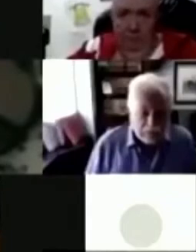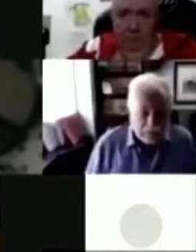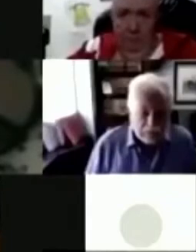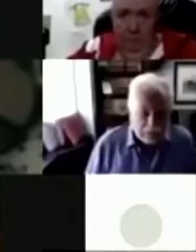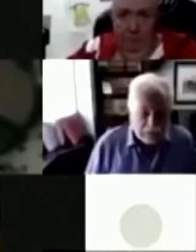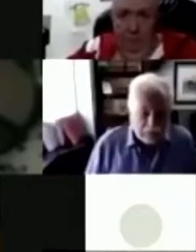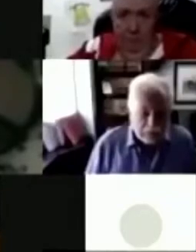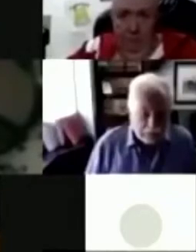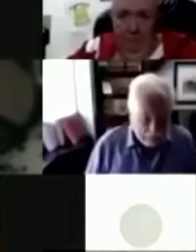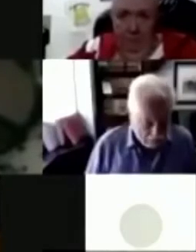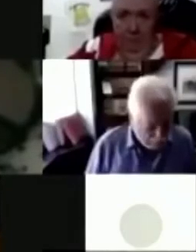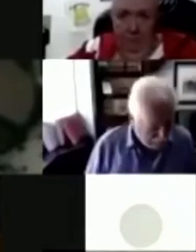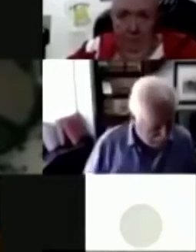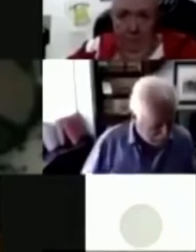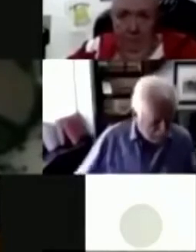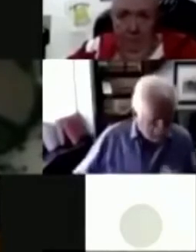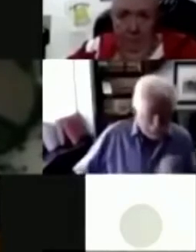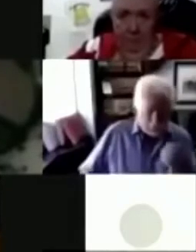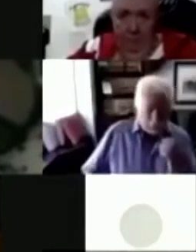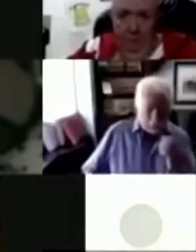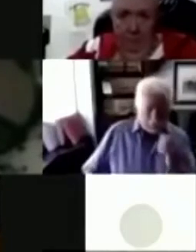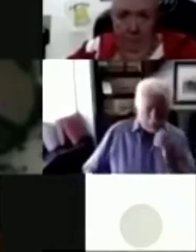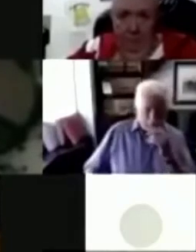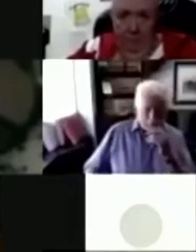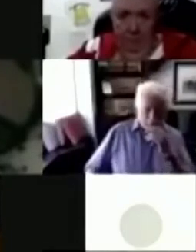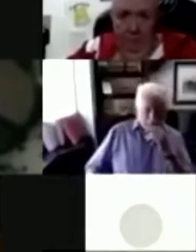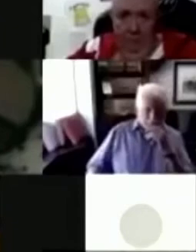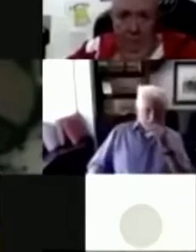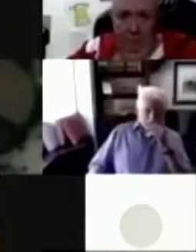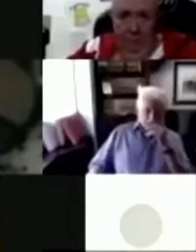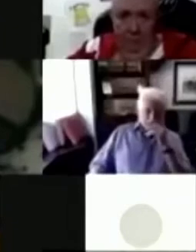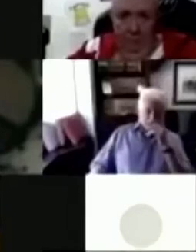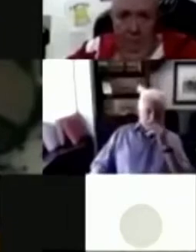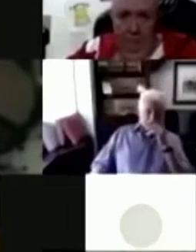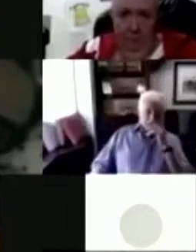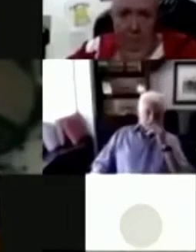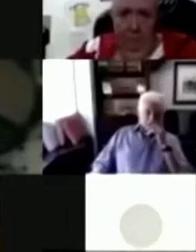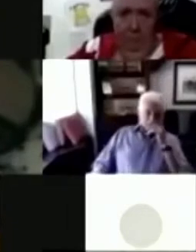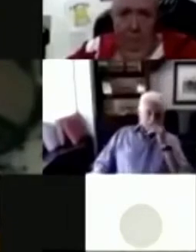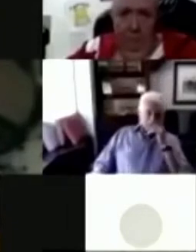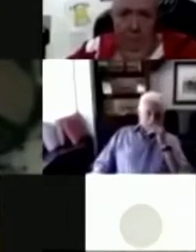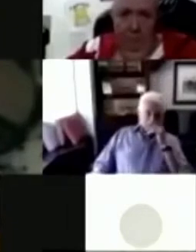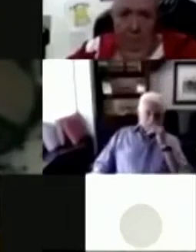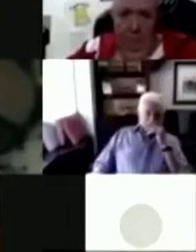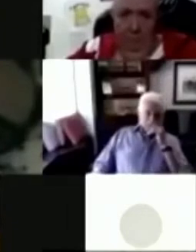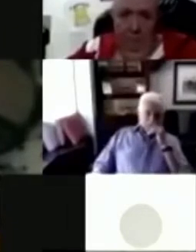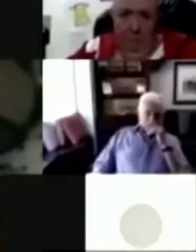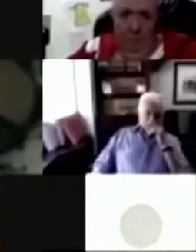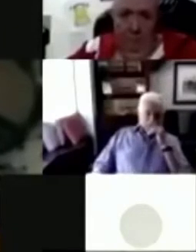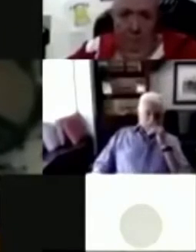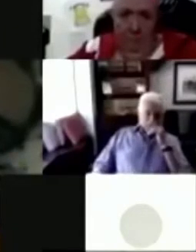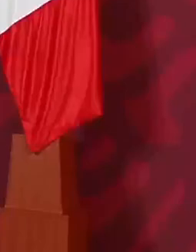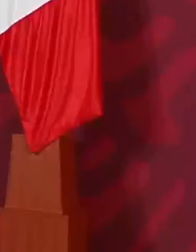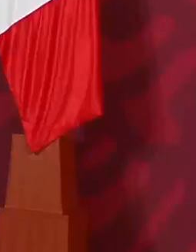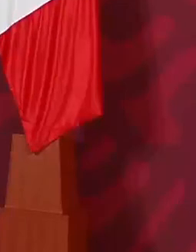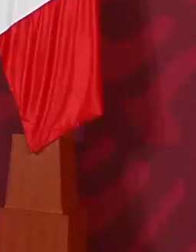a las clases que tienen 30 y 40 millones de votos, las que hay que hacerles entender